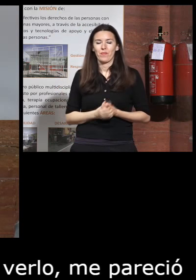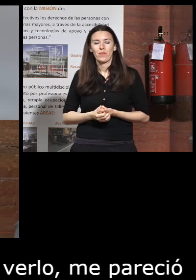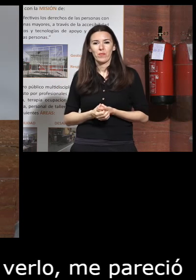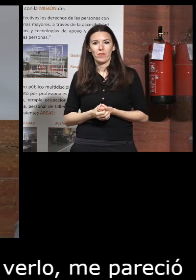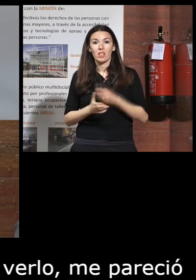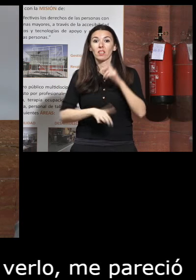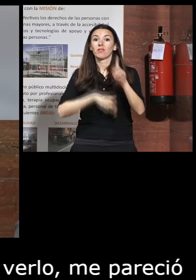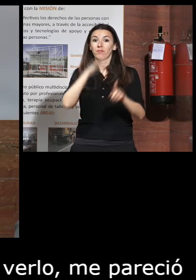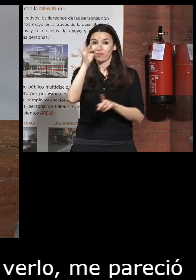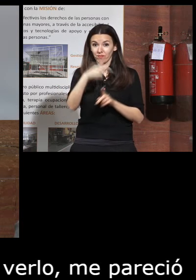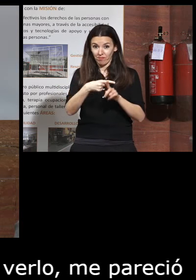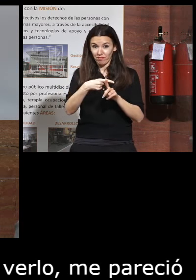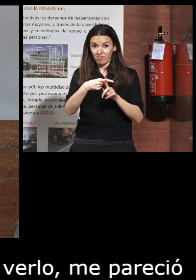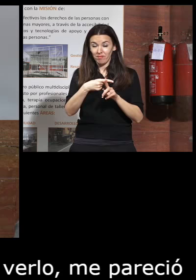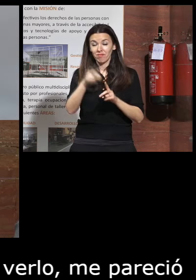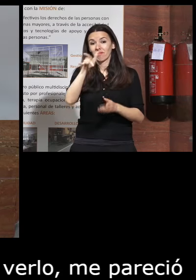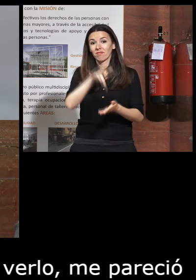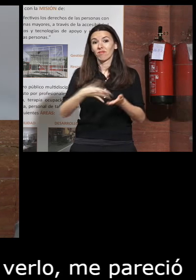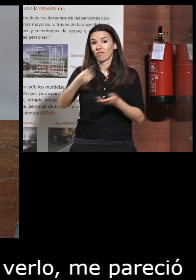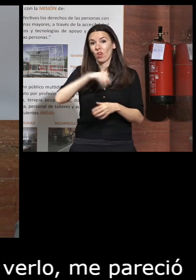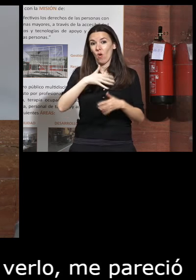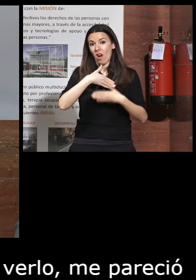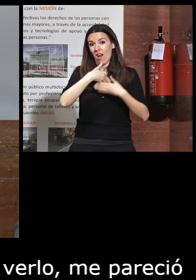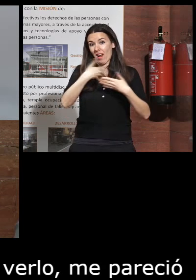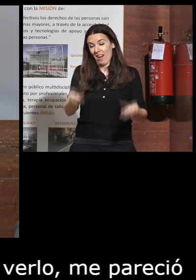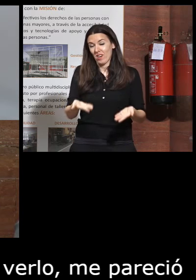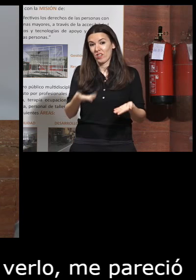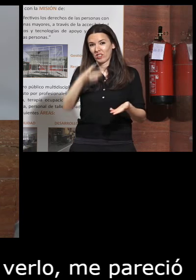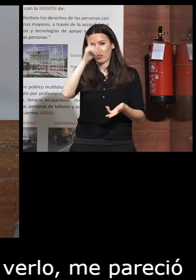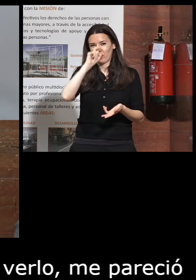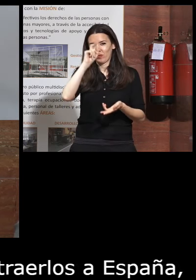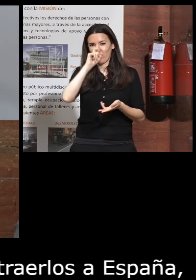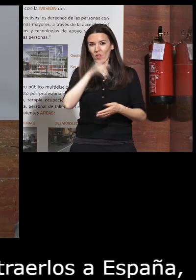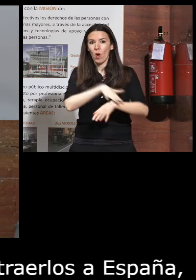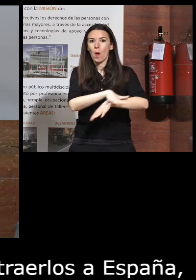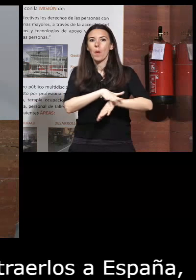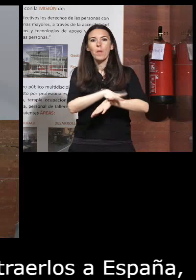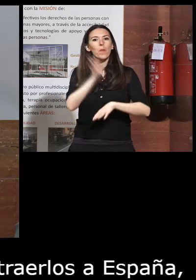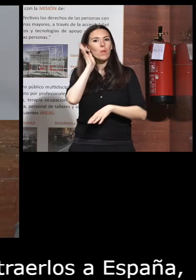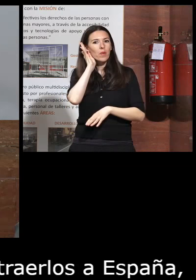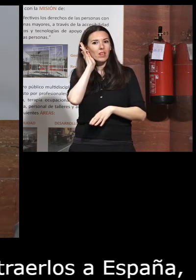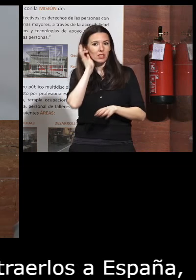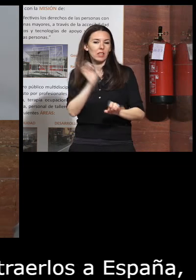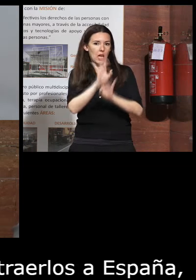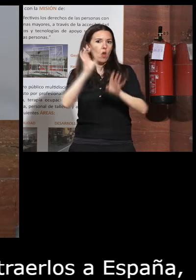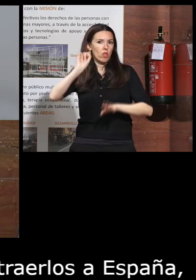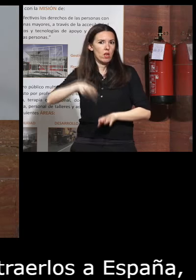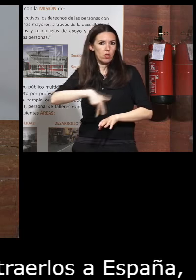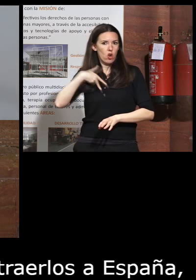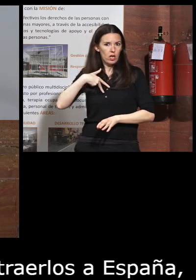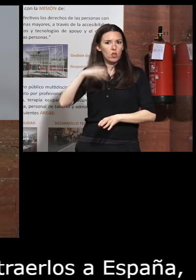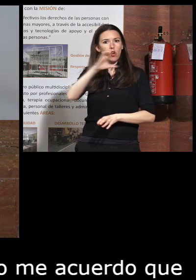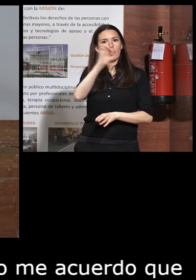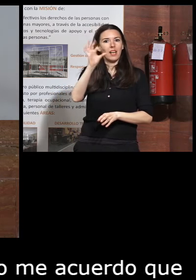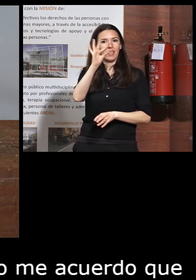y además como estábamos generosos yo me acuerdo que lo hablé con la ministra por supuesto con mi director general con Ángel Rodríguez